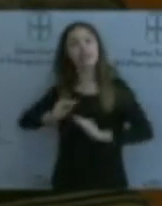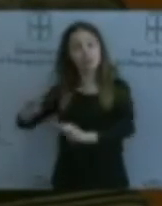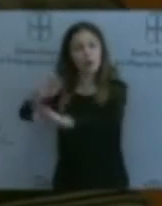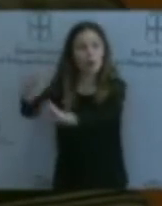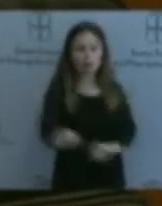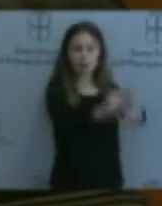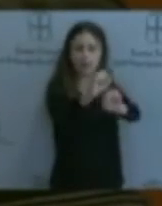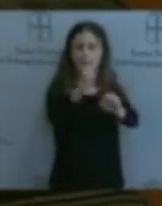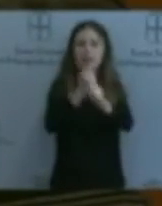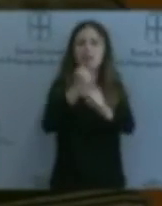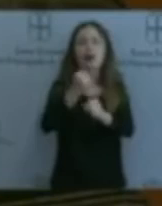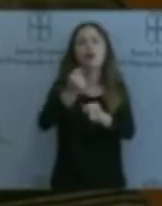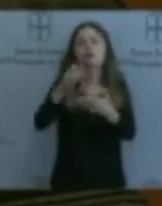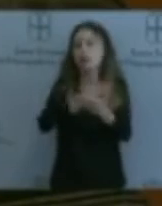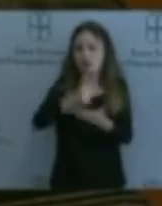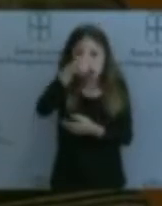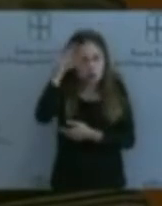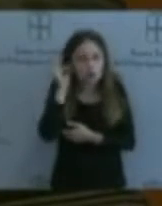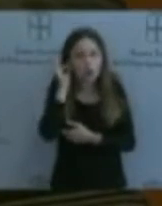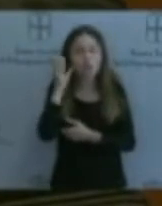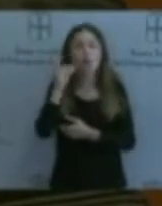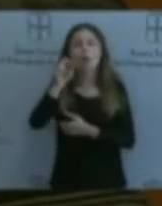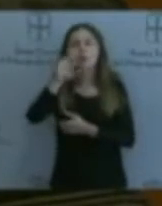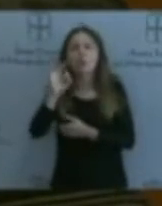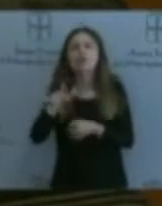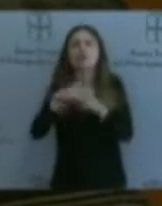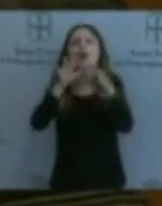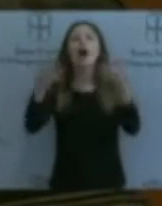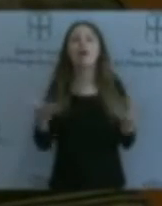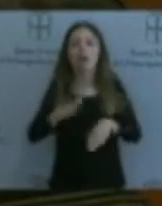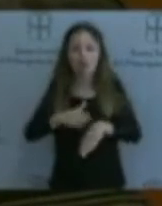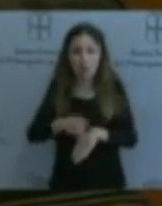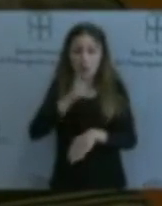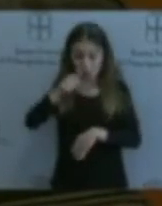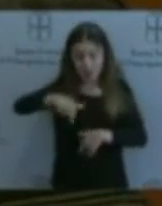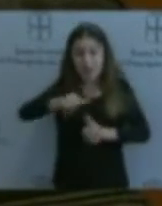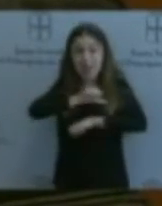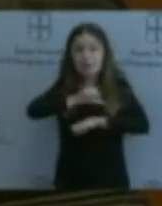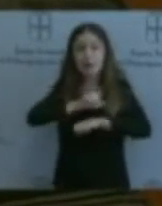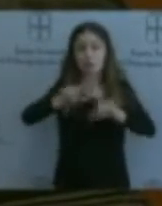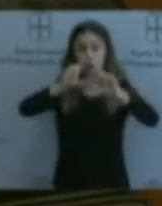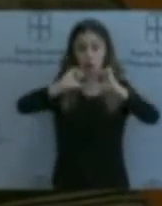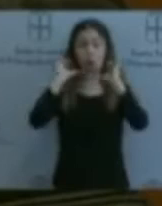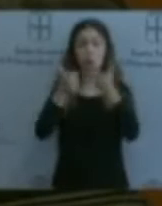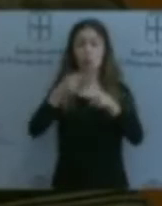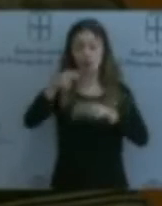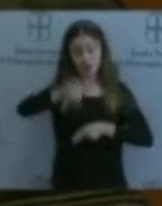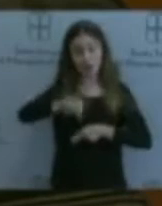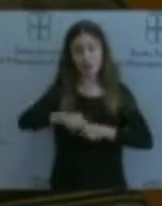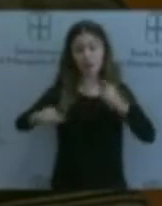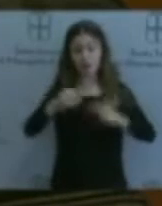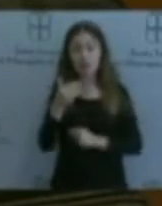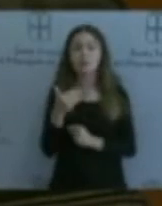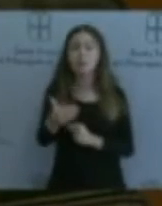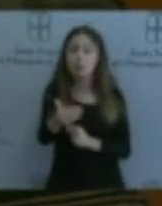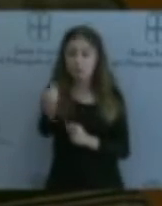llegado Dura Fulguera a esta situación? Aquí esperamos, en este grupo parlamentario, que las próximas decisiones que se tomen, da igual que las tome esta consejería o